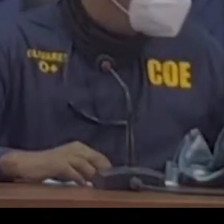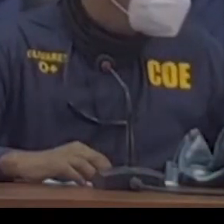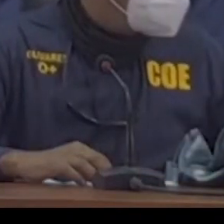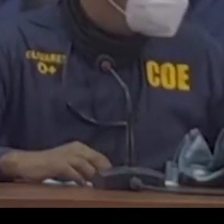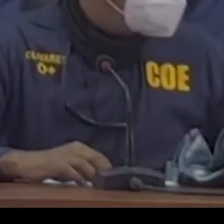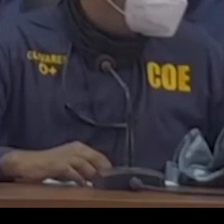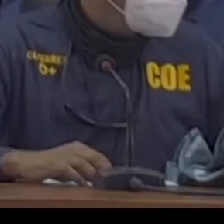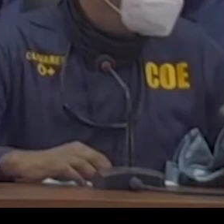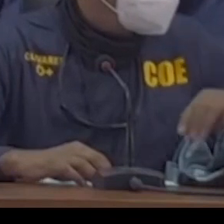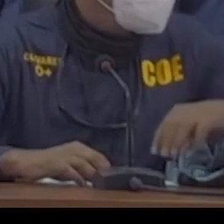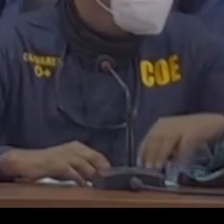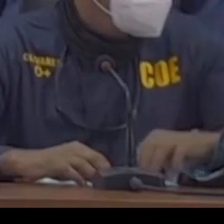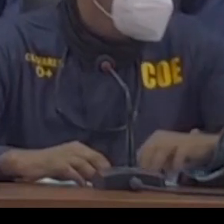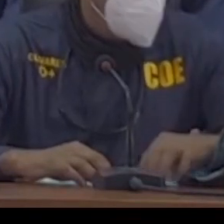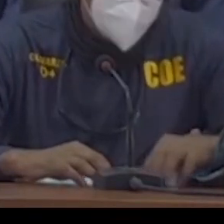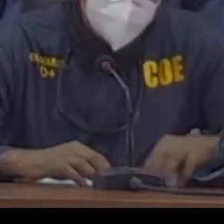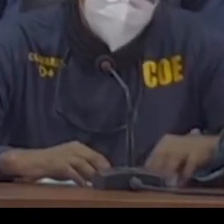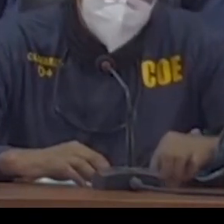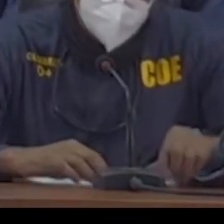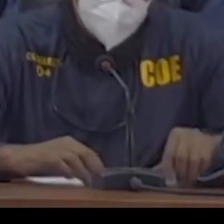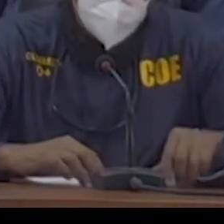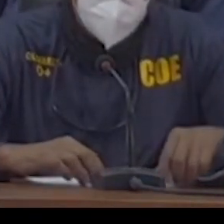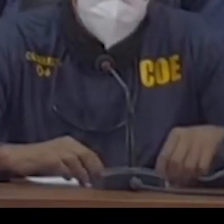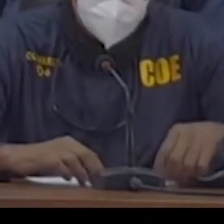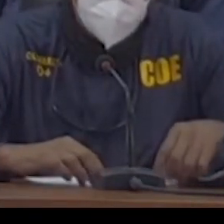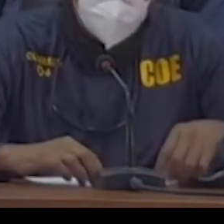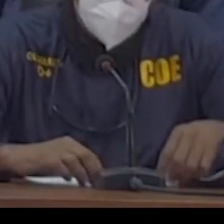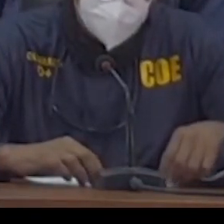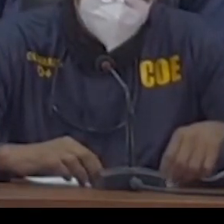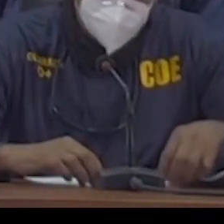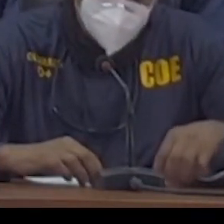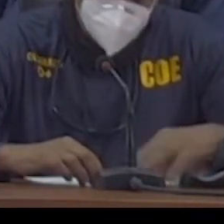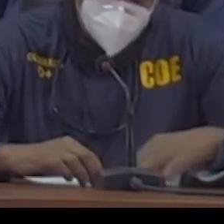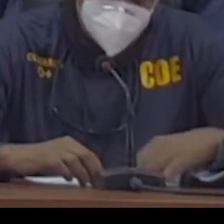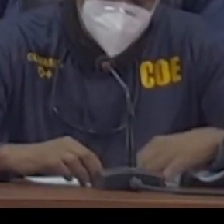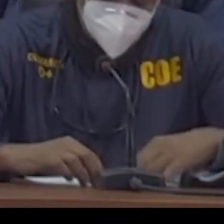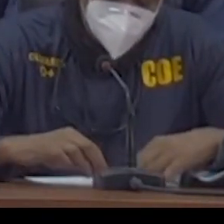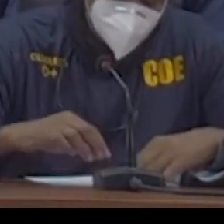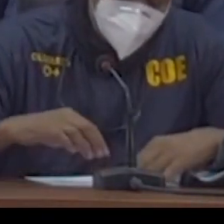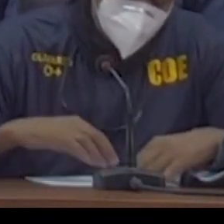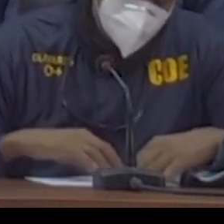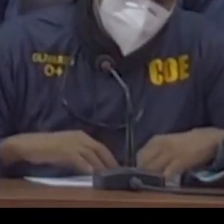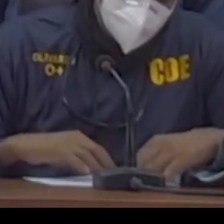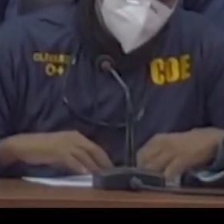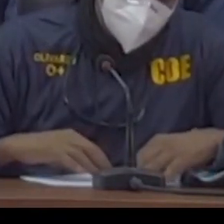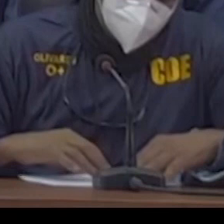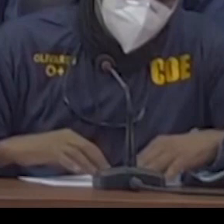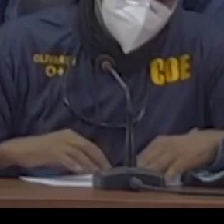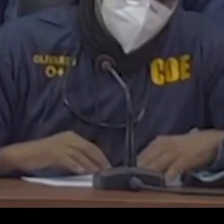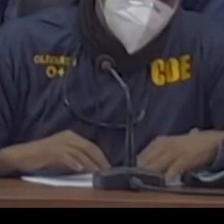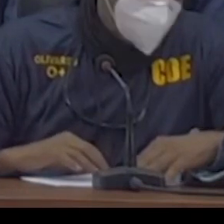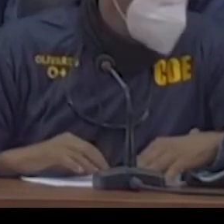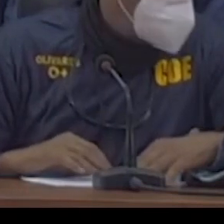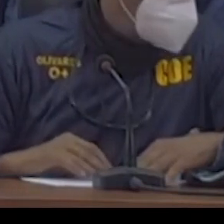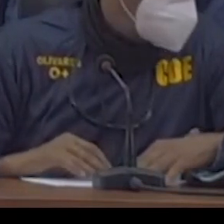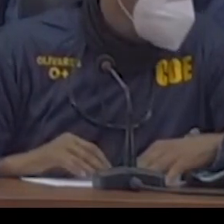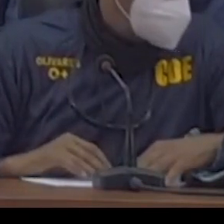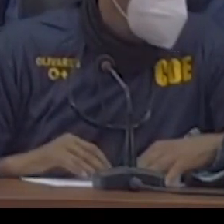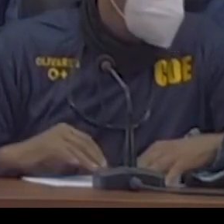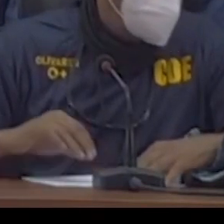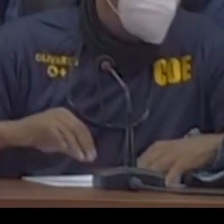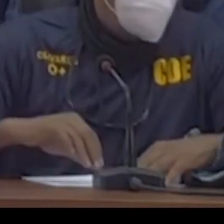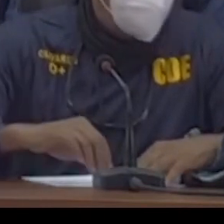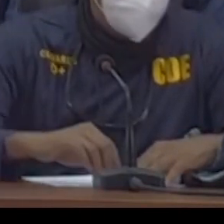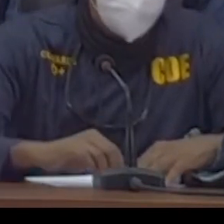820 asistencia viales a Ciudadanos. Bueno, es importante señalar que Juan Manuel Méndez, quien es el